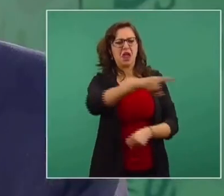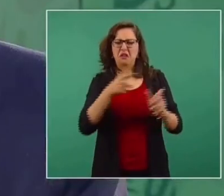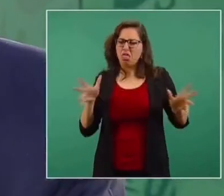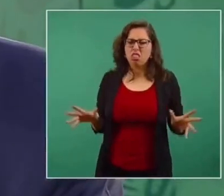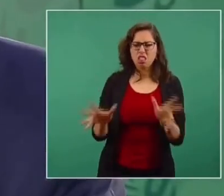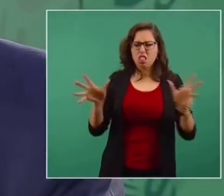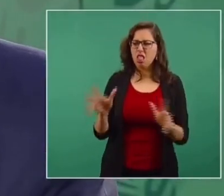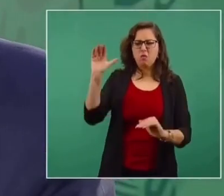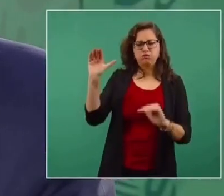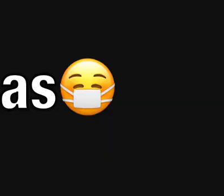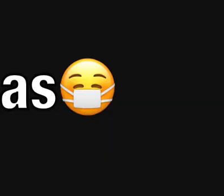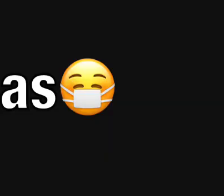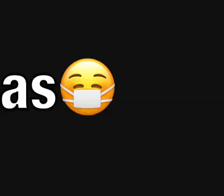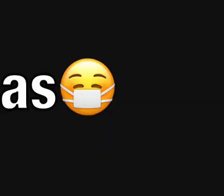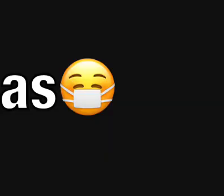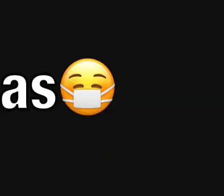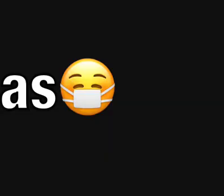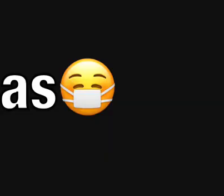La corrupción. La